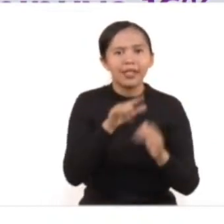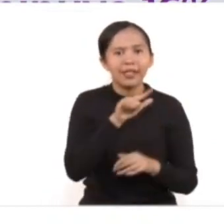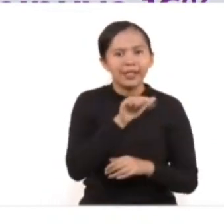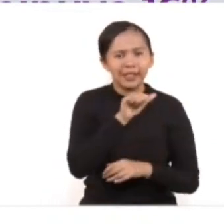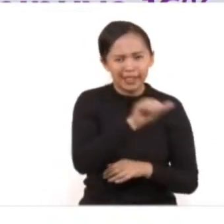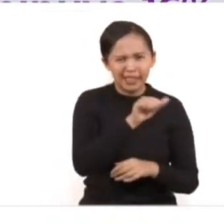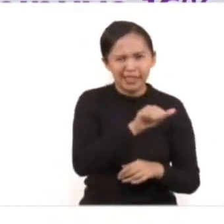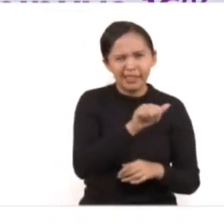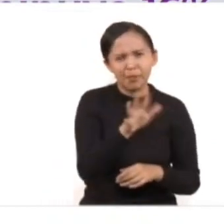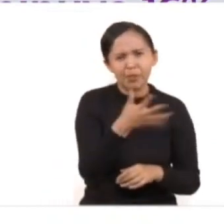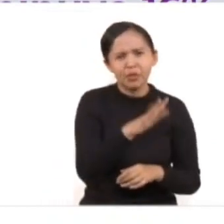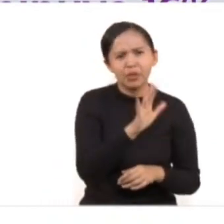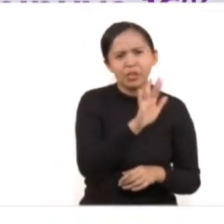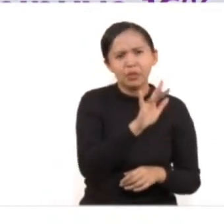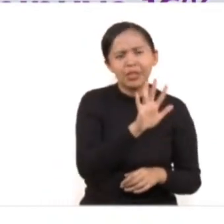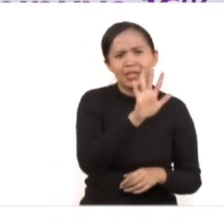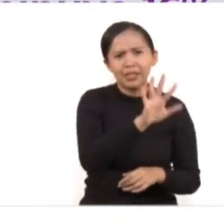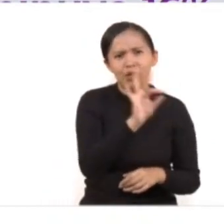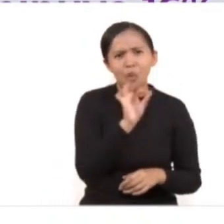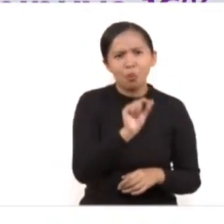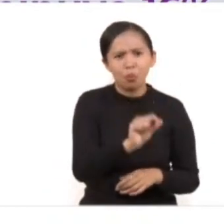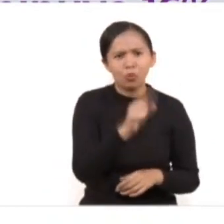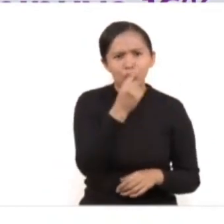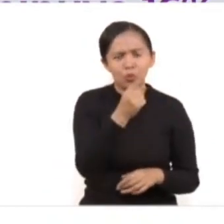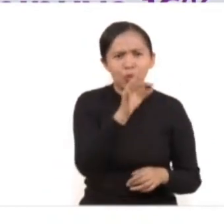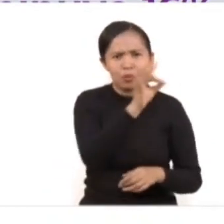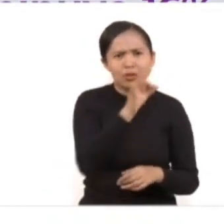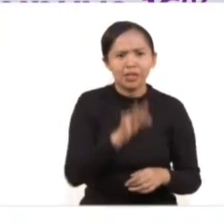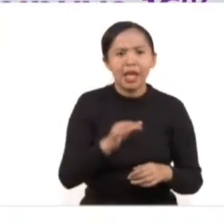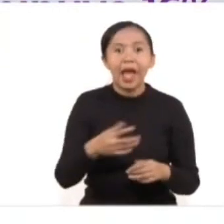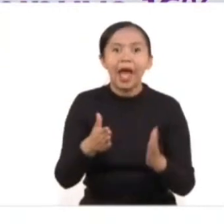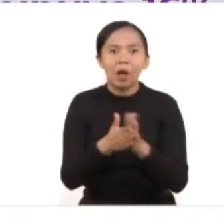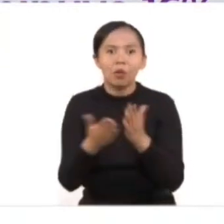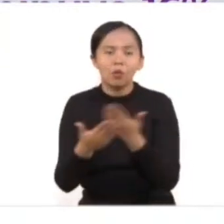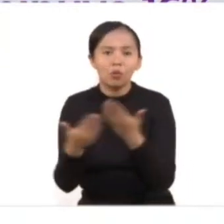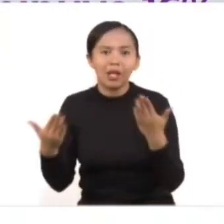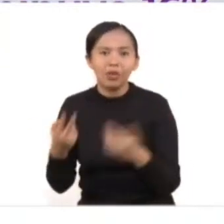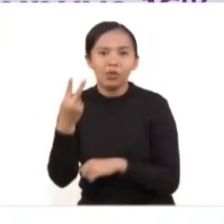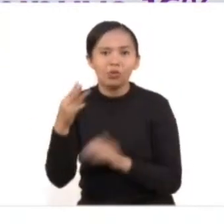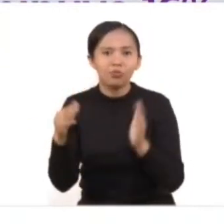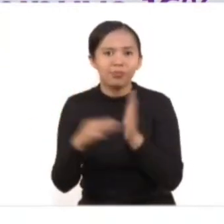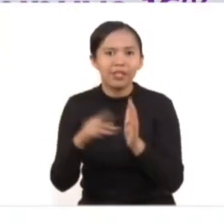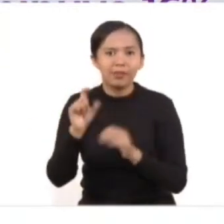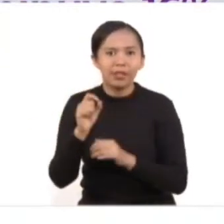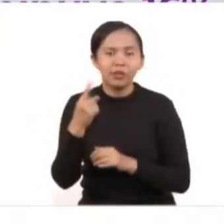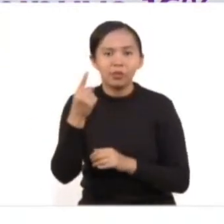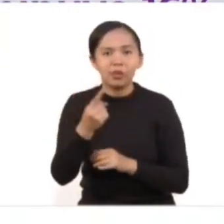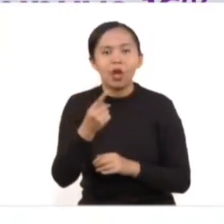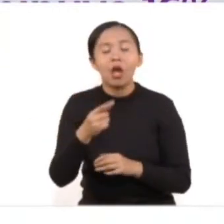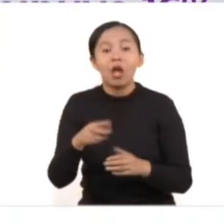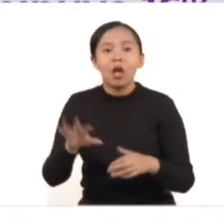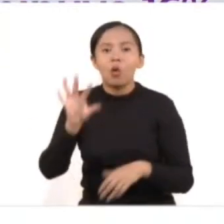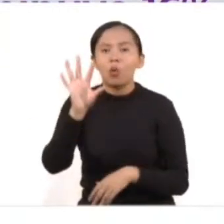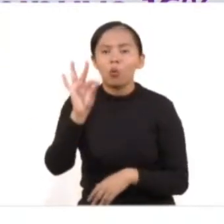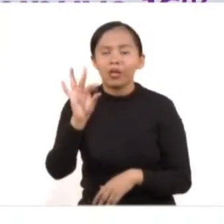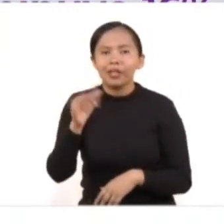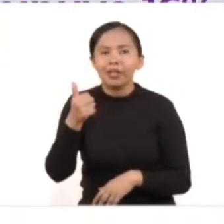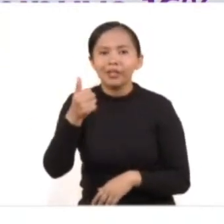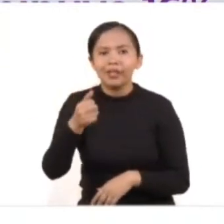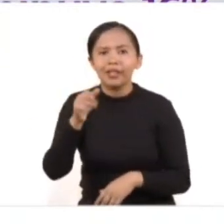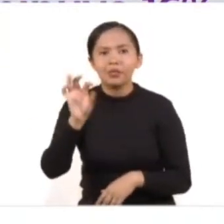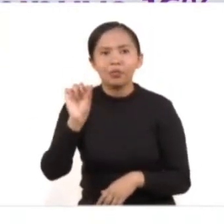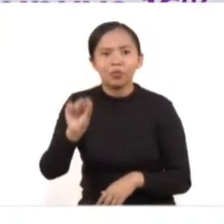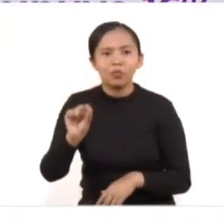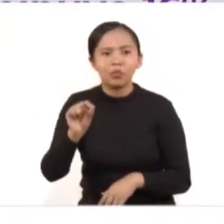estaba en 55.1 por ciento, y 2021, que estaba en 46.1